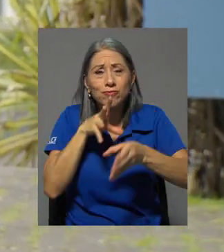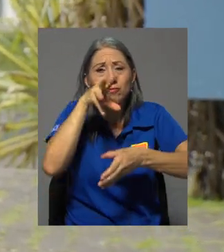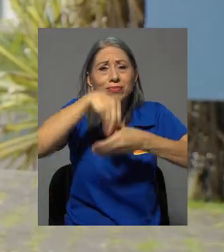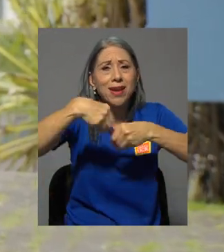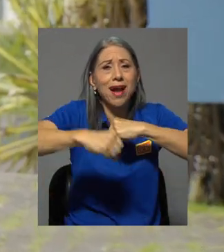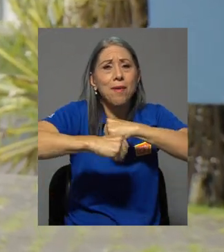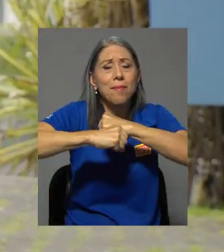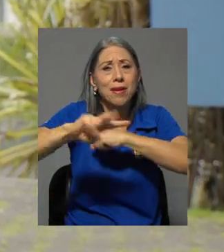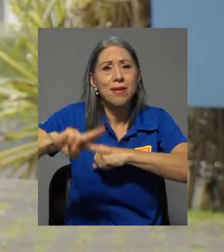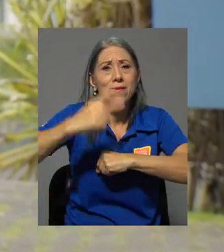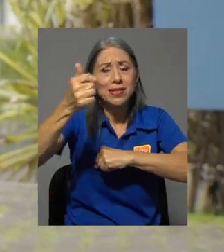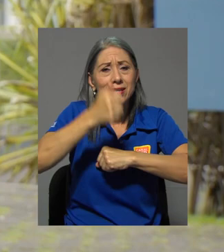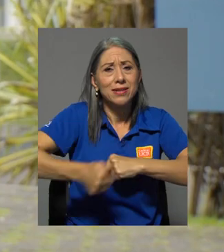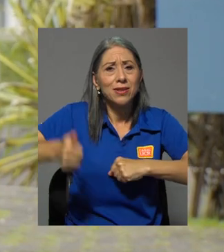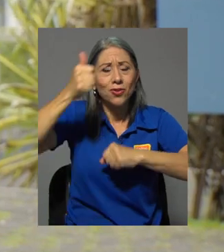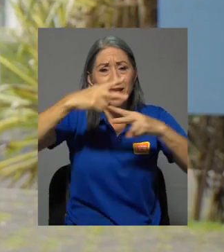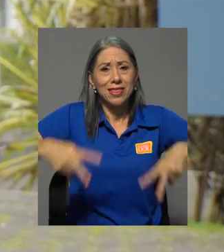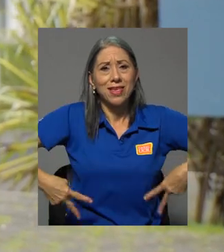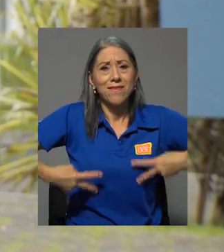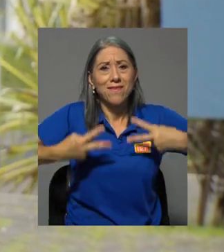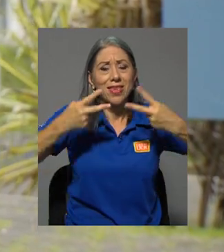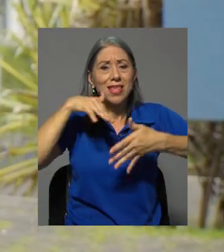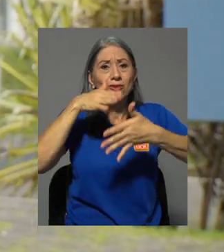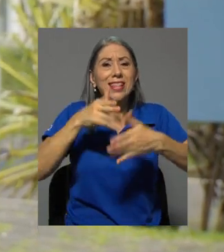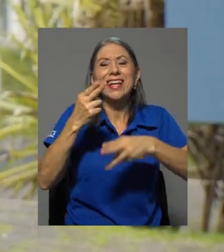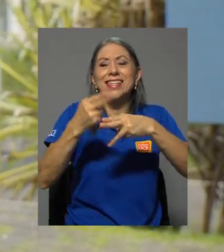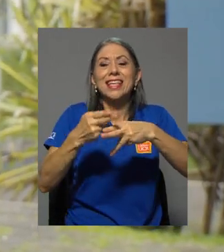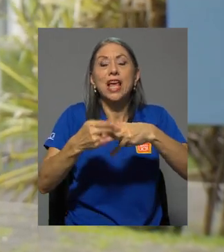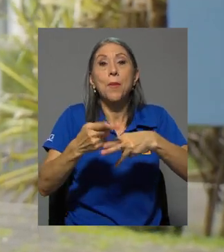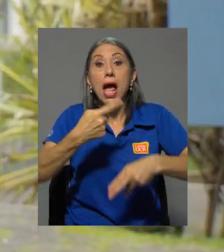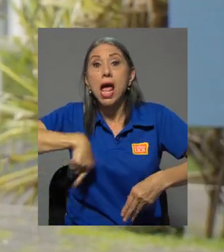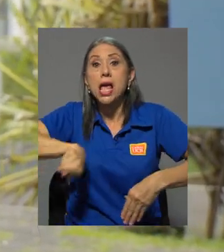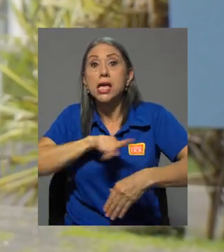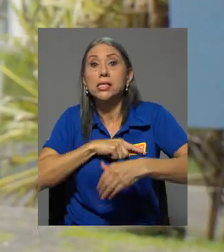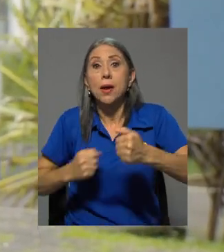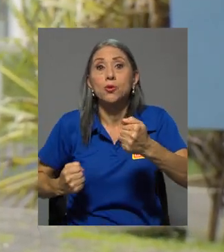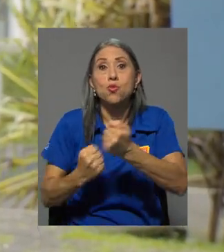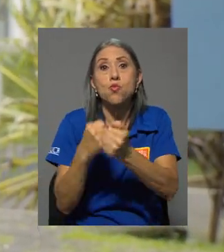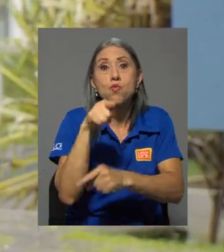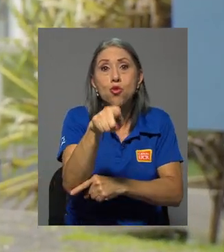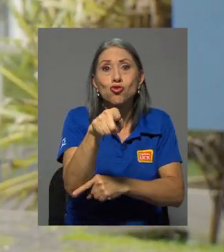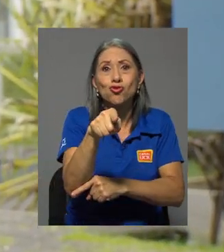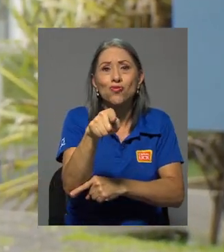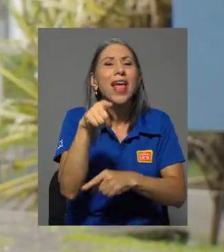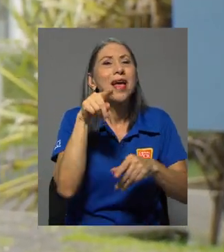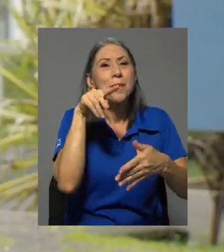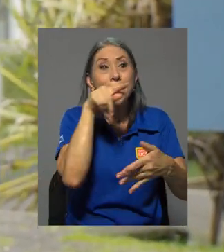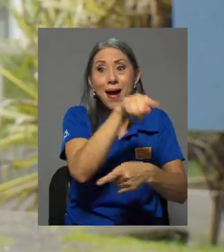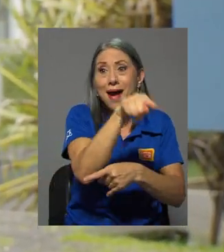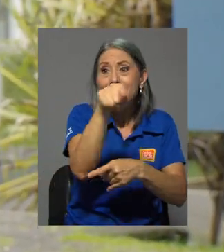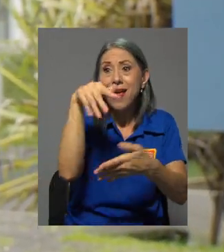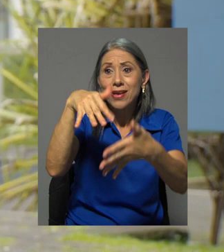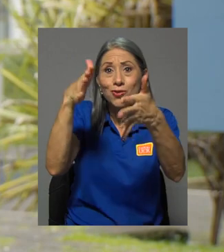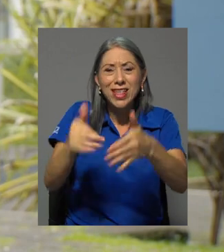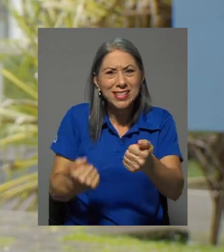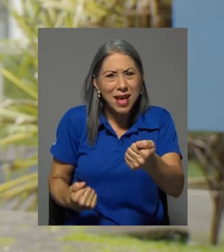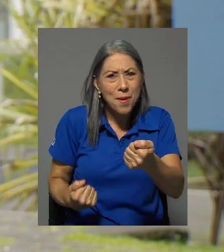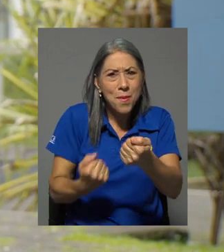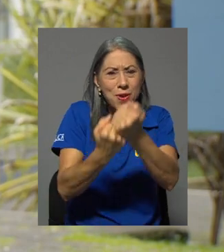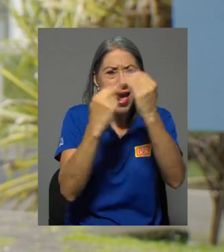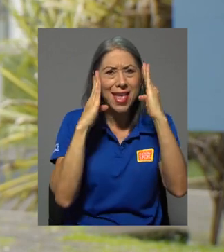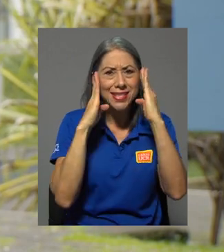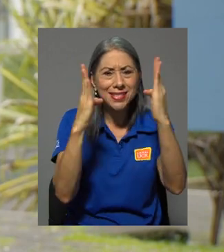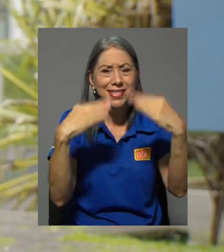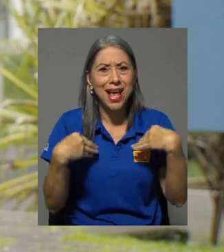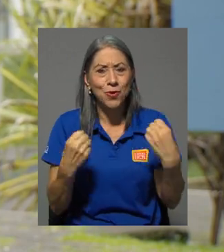campaña de la Vicerrectoría de Vida Estudiantil Estamos con Voz para apoyar a la población estudiantil con la atención de